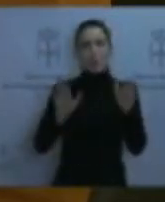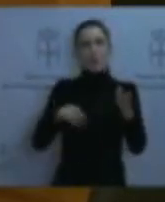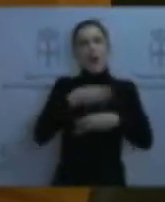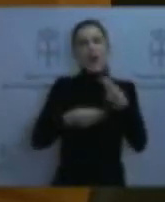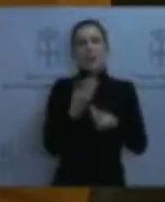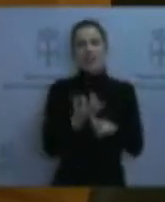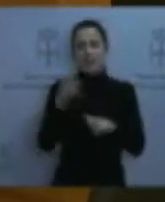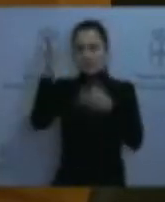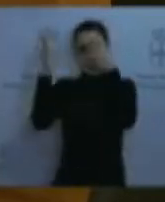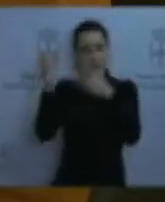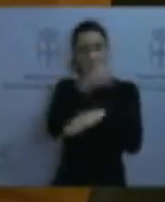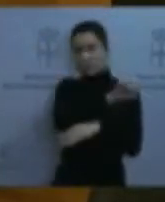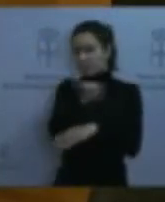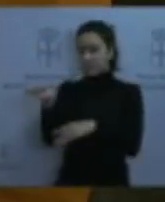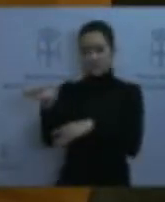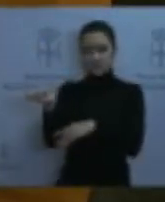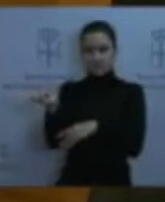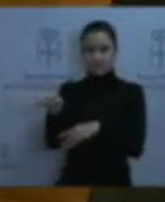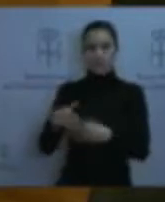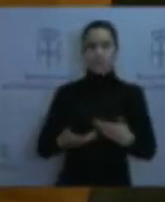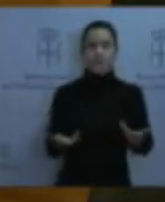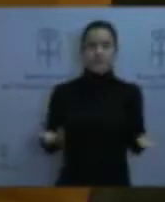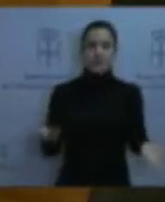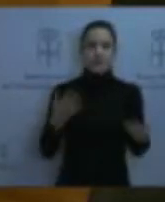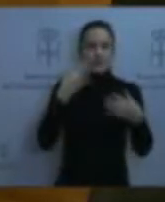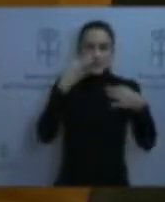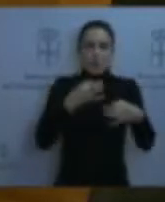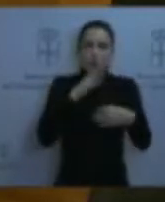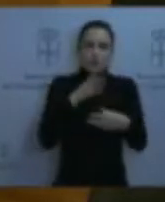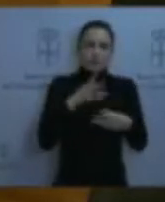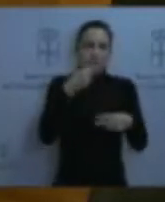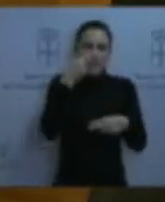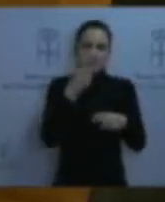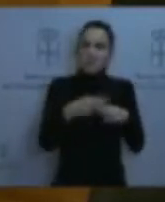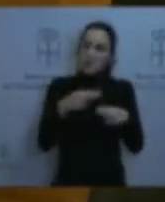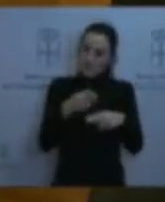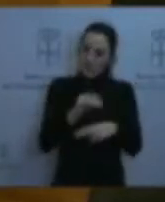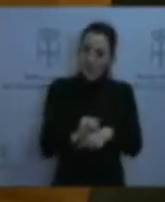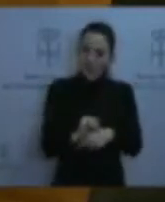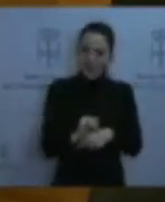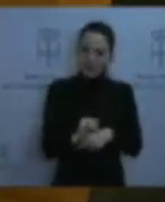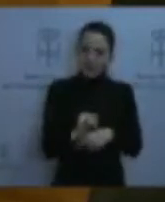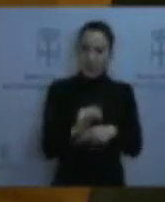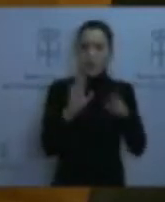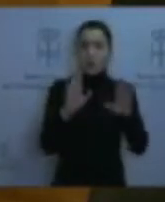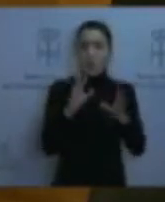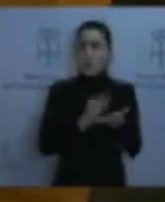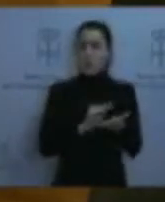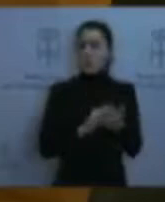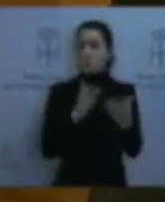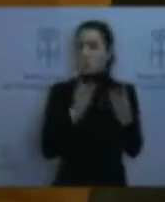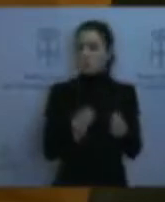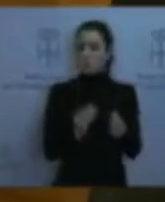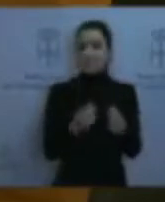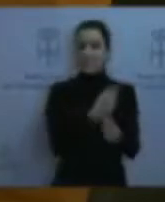Seguramente que por intereses políticos que muchas veces poco tienen que ver con las necesidades de los asturianos y de las asturianas. ¡Gracias!